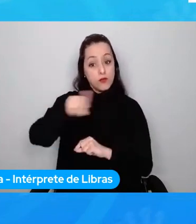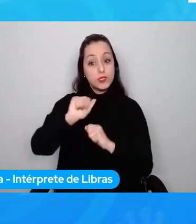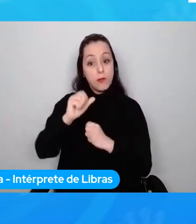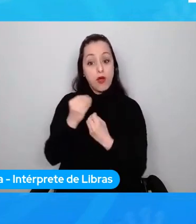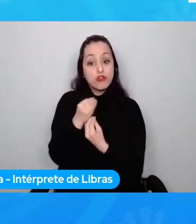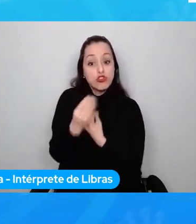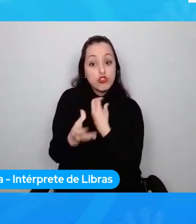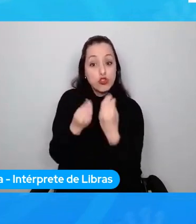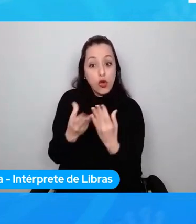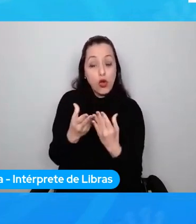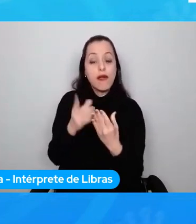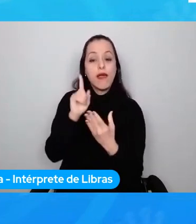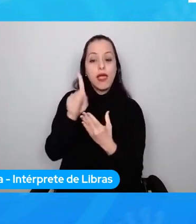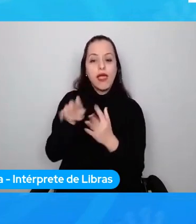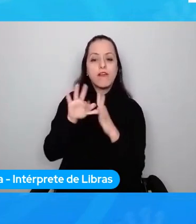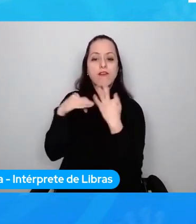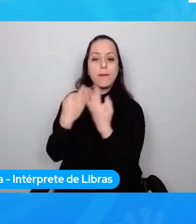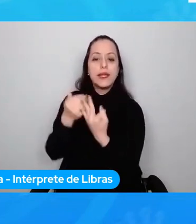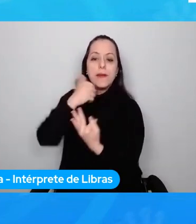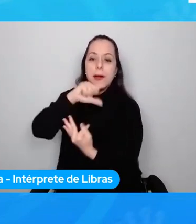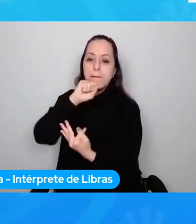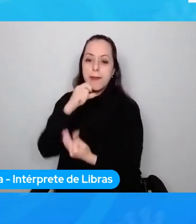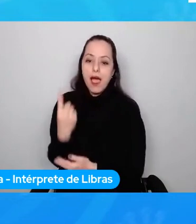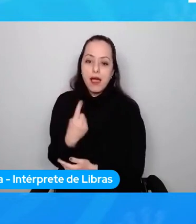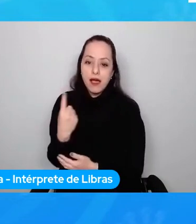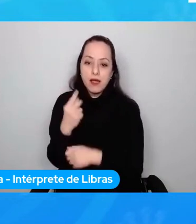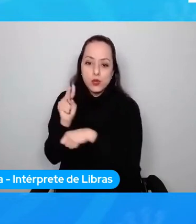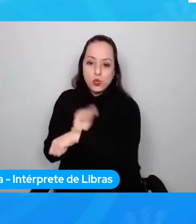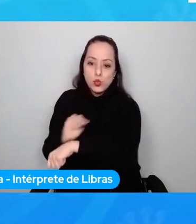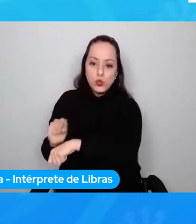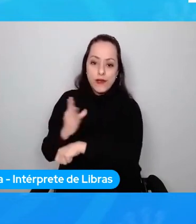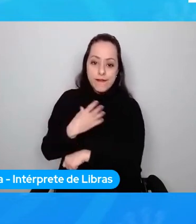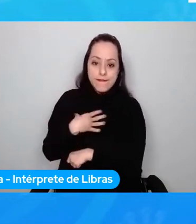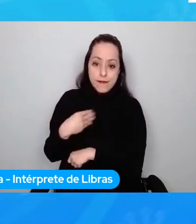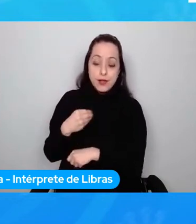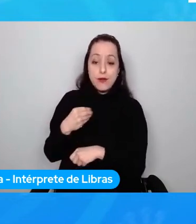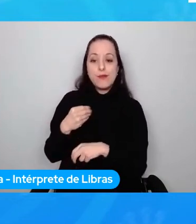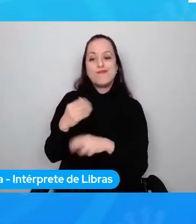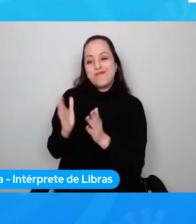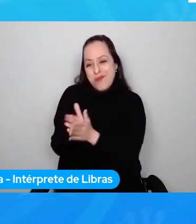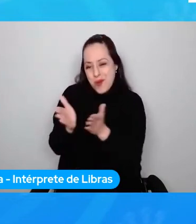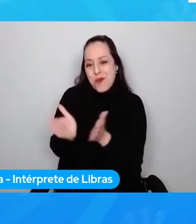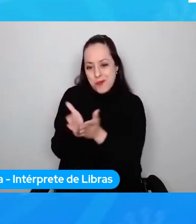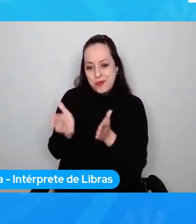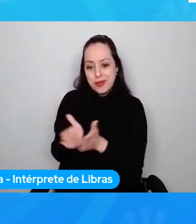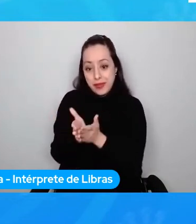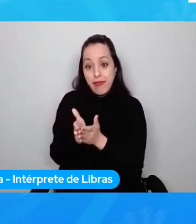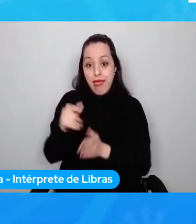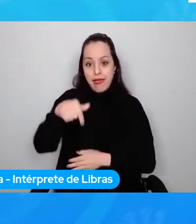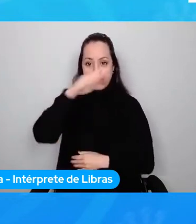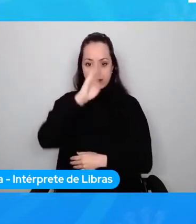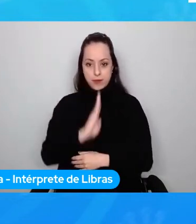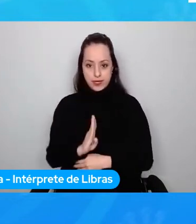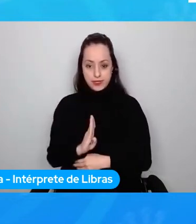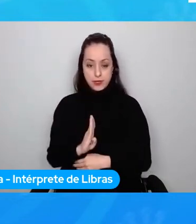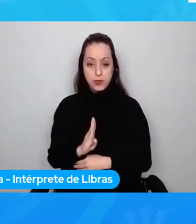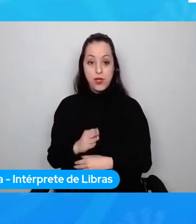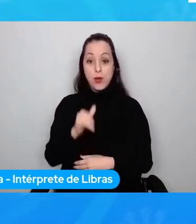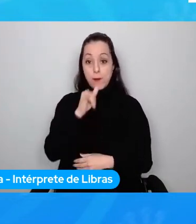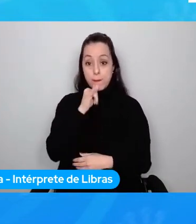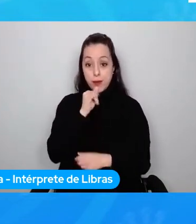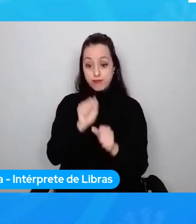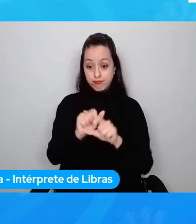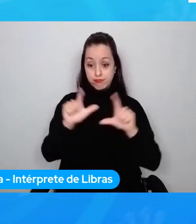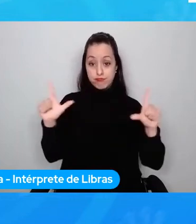madres de barrios pobres de Brasil. Aquí en esta transmisión pueden ver